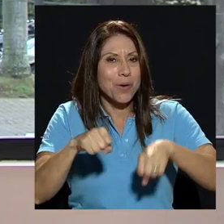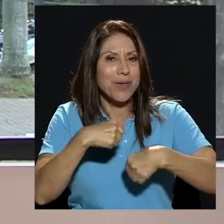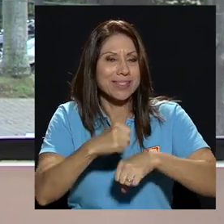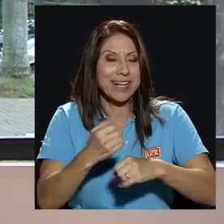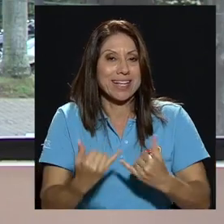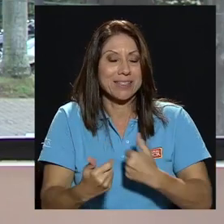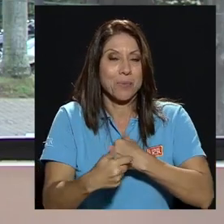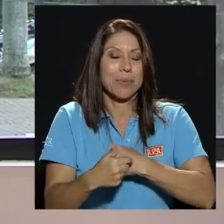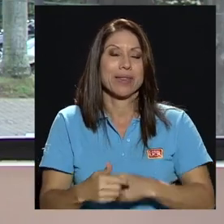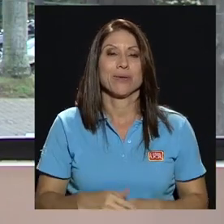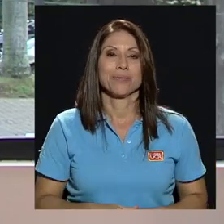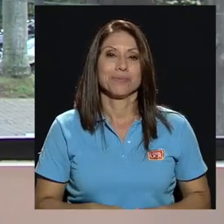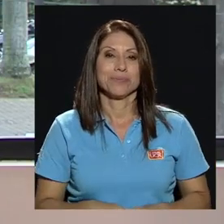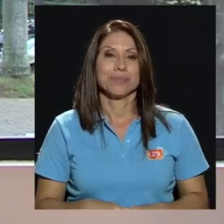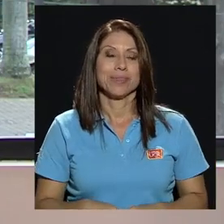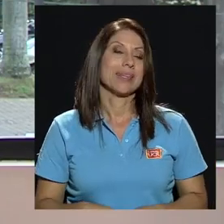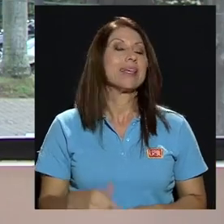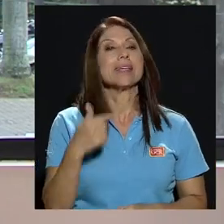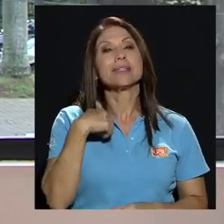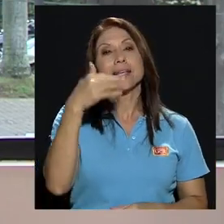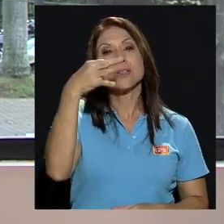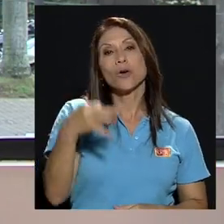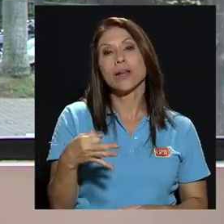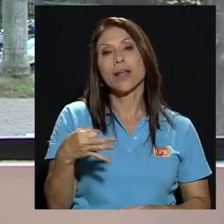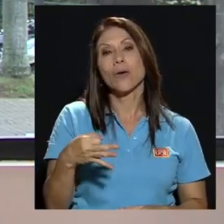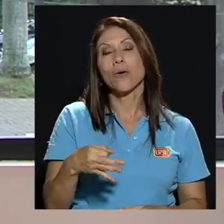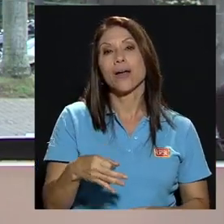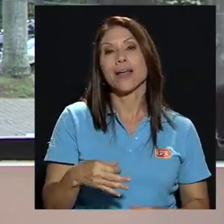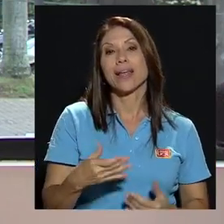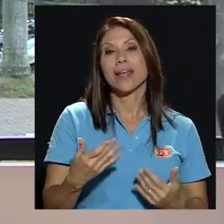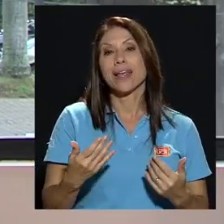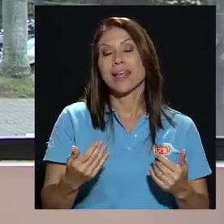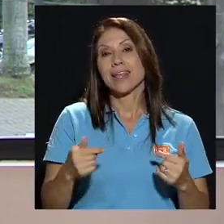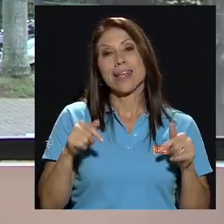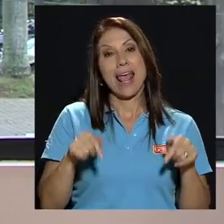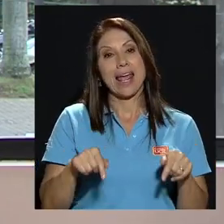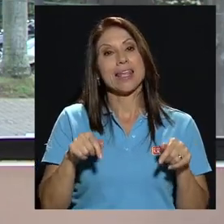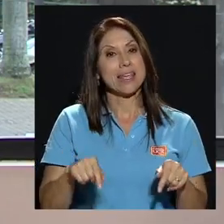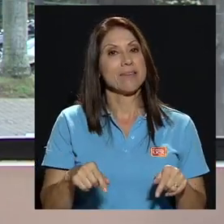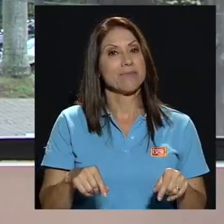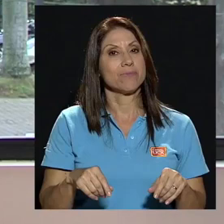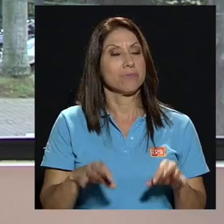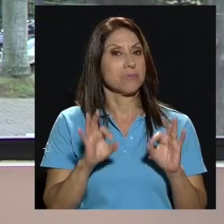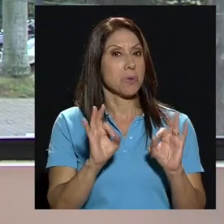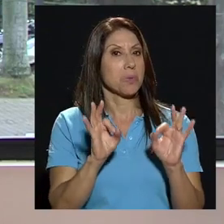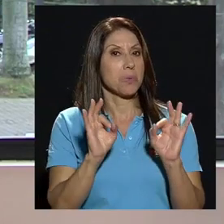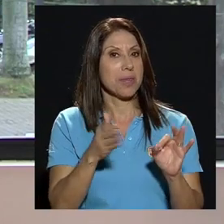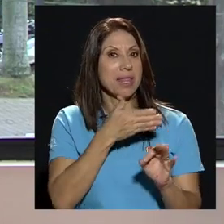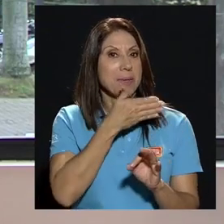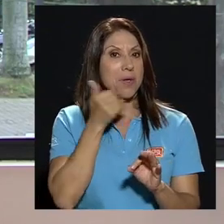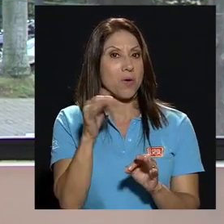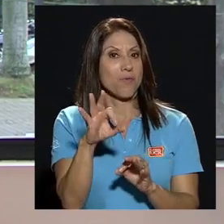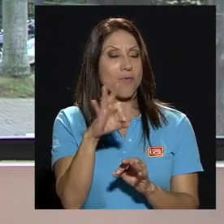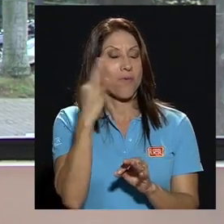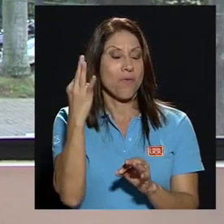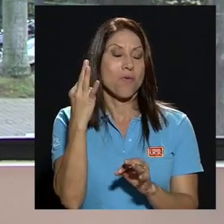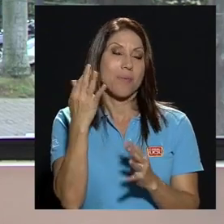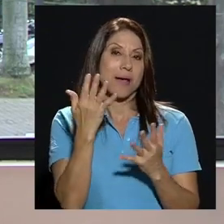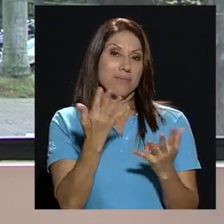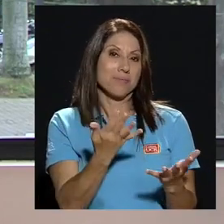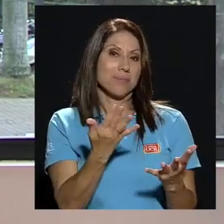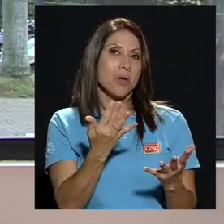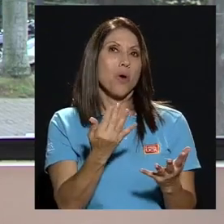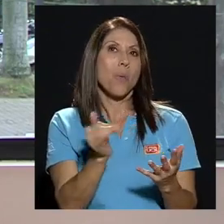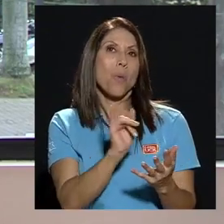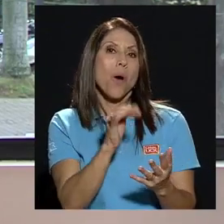en este momento y es que yo creo que aquí es donde cae de mejor manera el asunto que interpreto como un